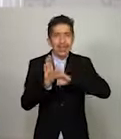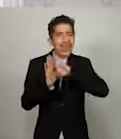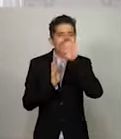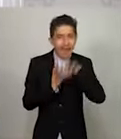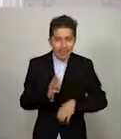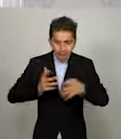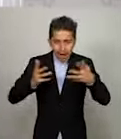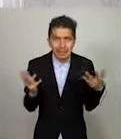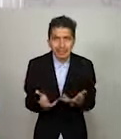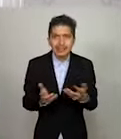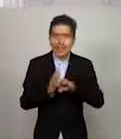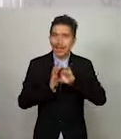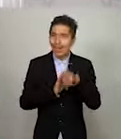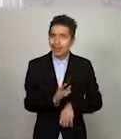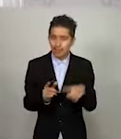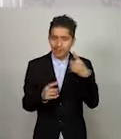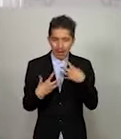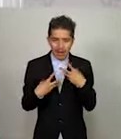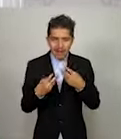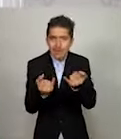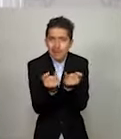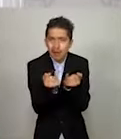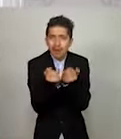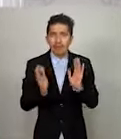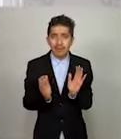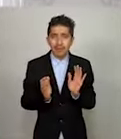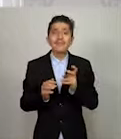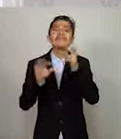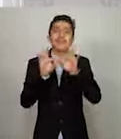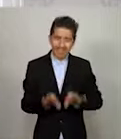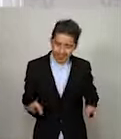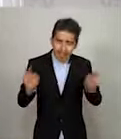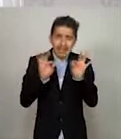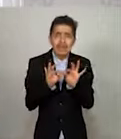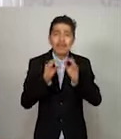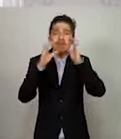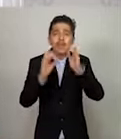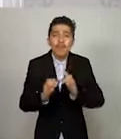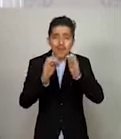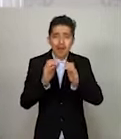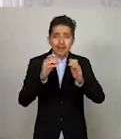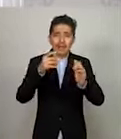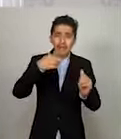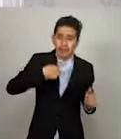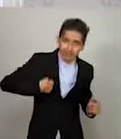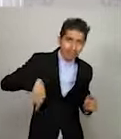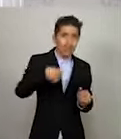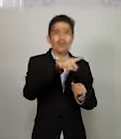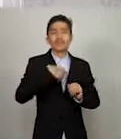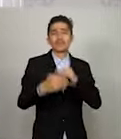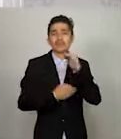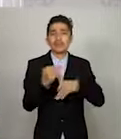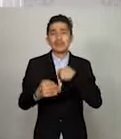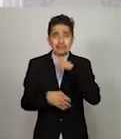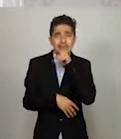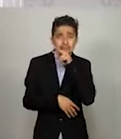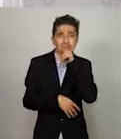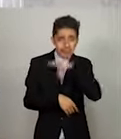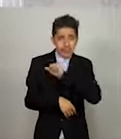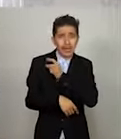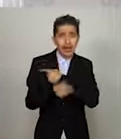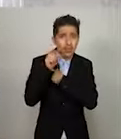deben de poner el ejemplo. Y lo más importante es que nos cuidemos. Me preocupa